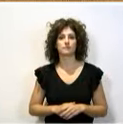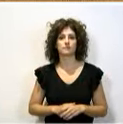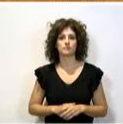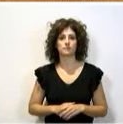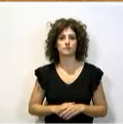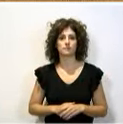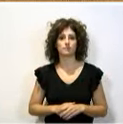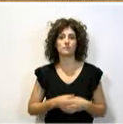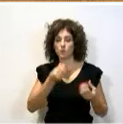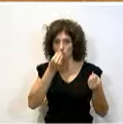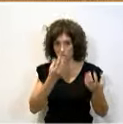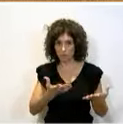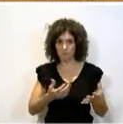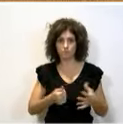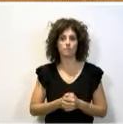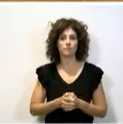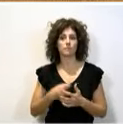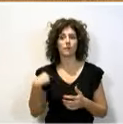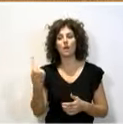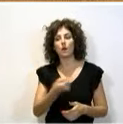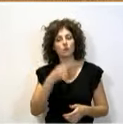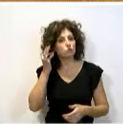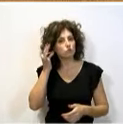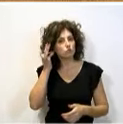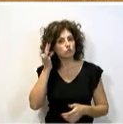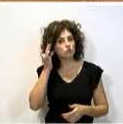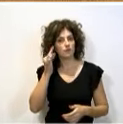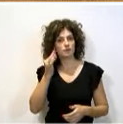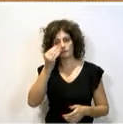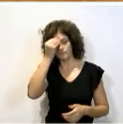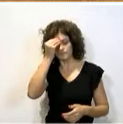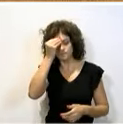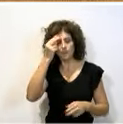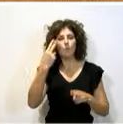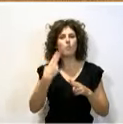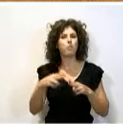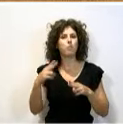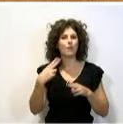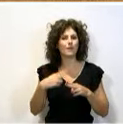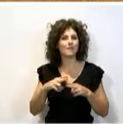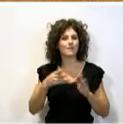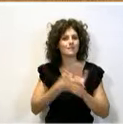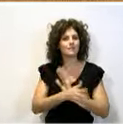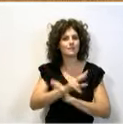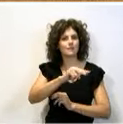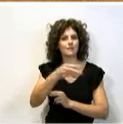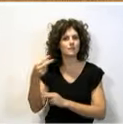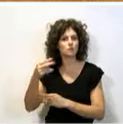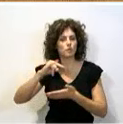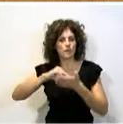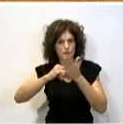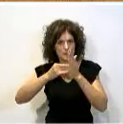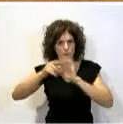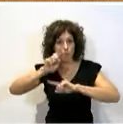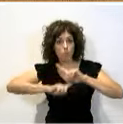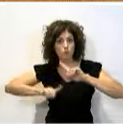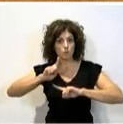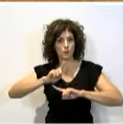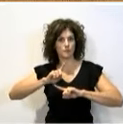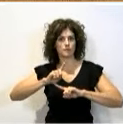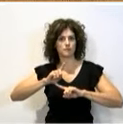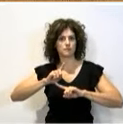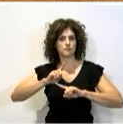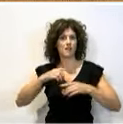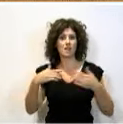Pues bien, nosotras creemos que la política sirve para resolver los conflictos políticos de fondo y creemos que no